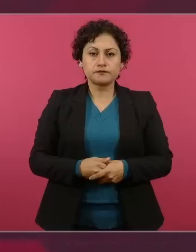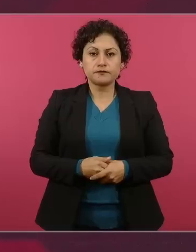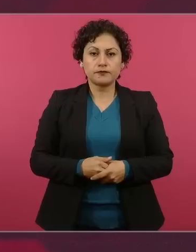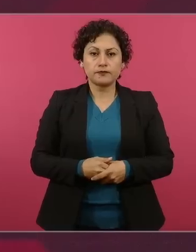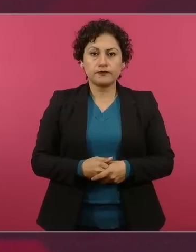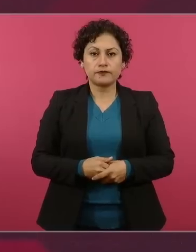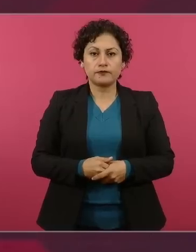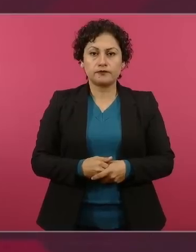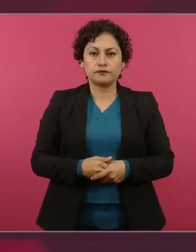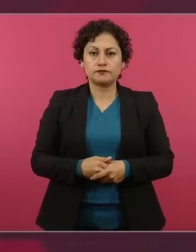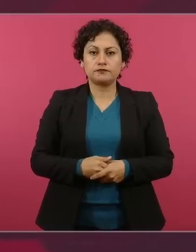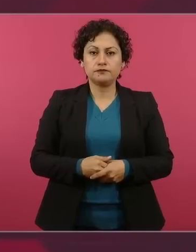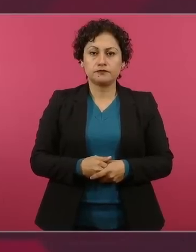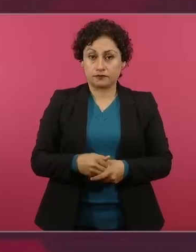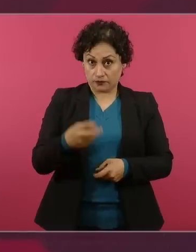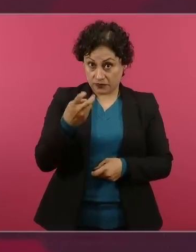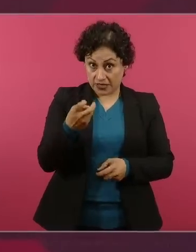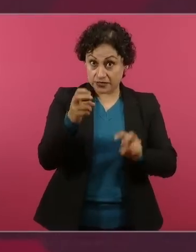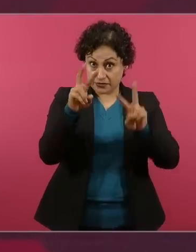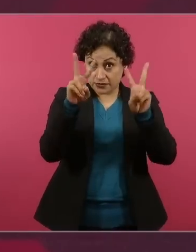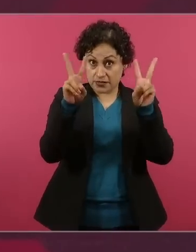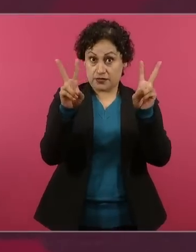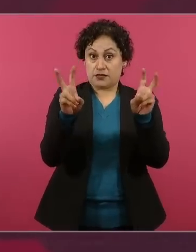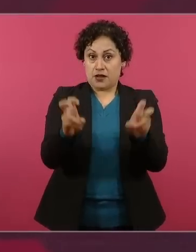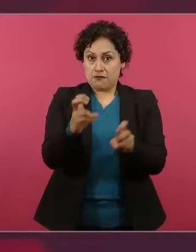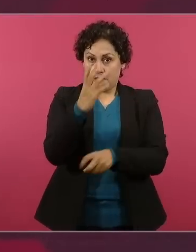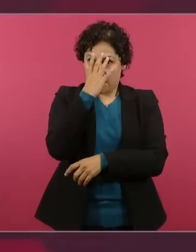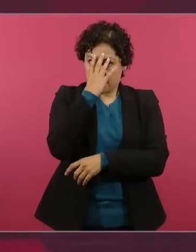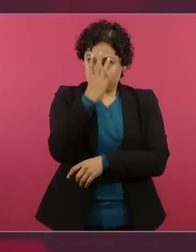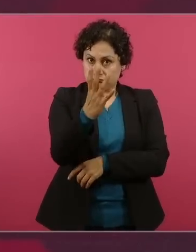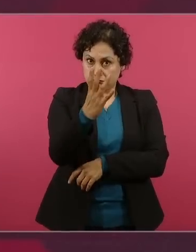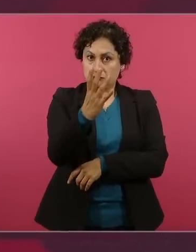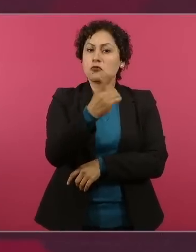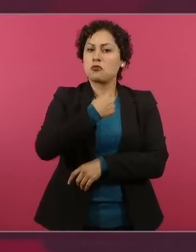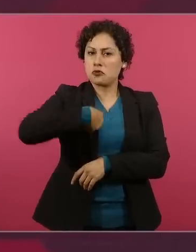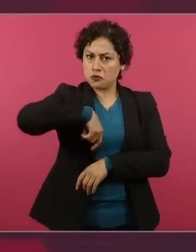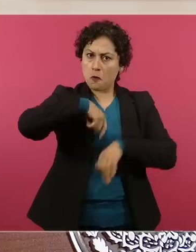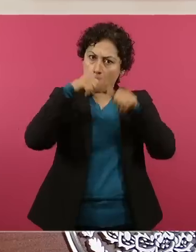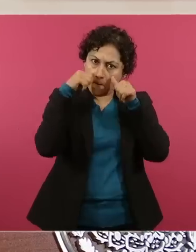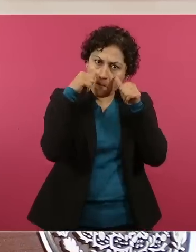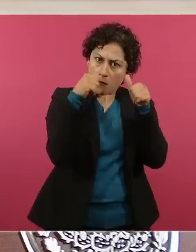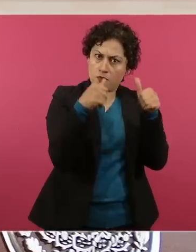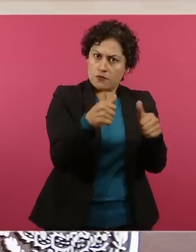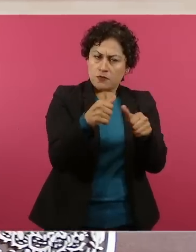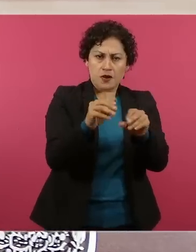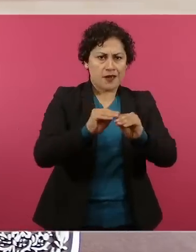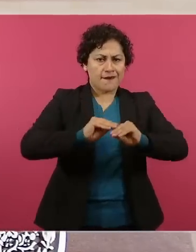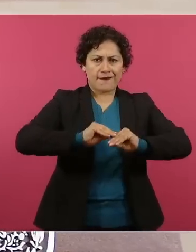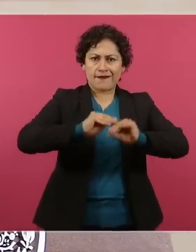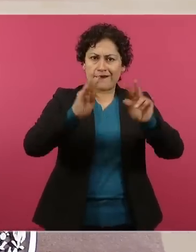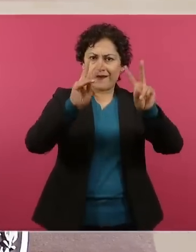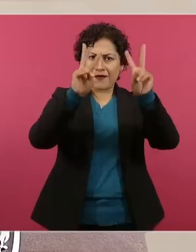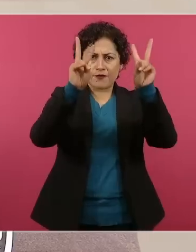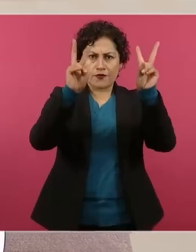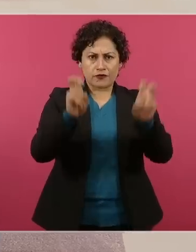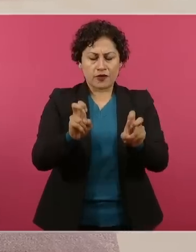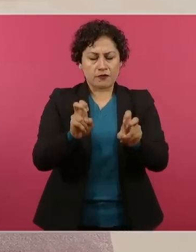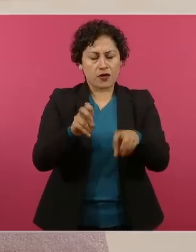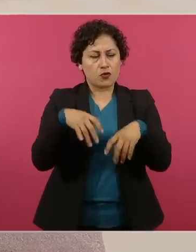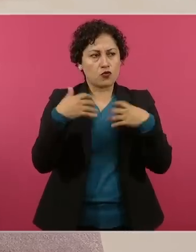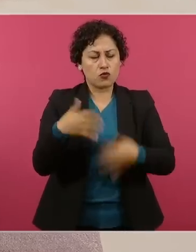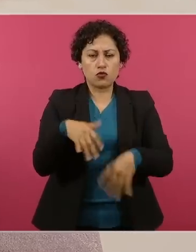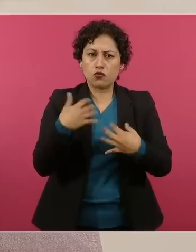atendiendo el tema lamentable del asesinato de estos jóvenes,